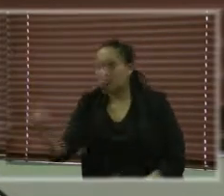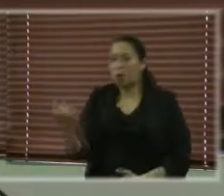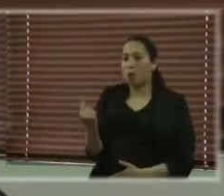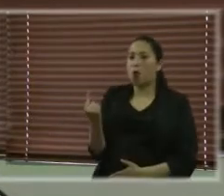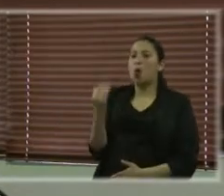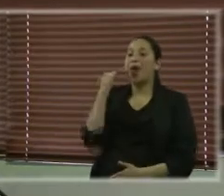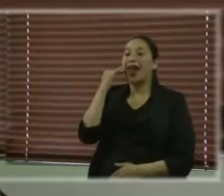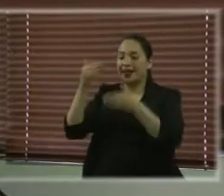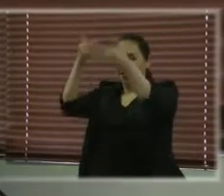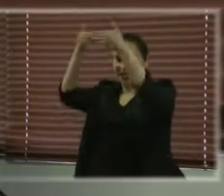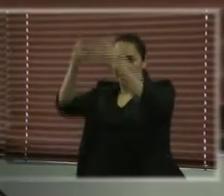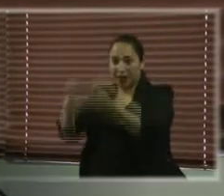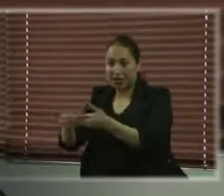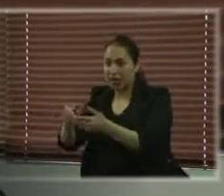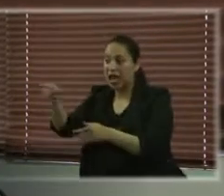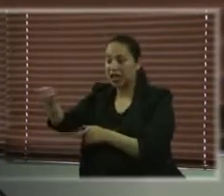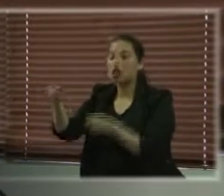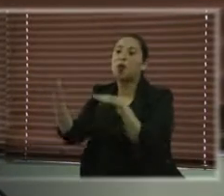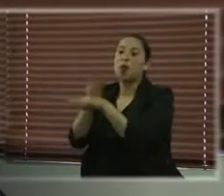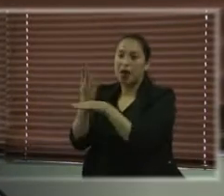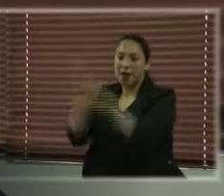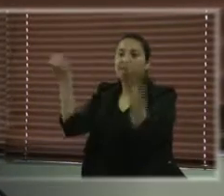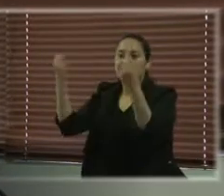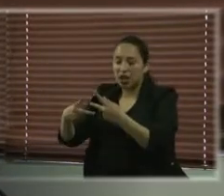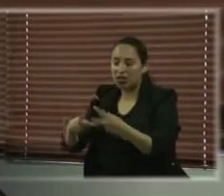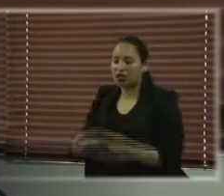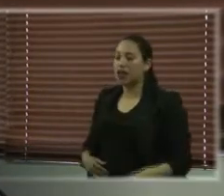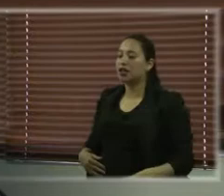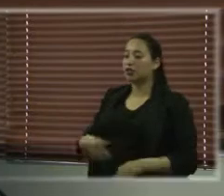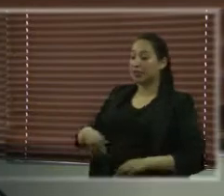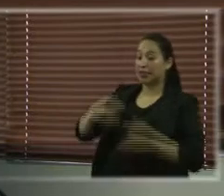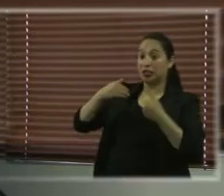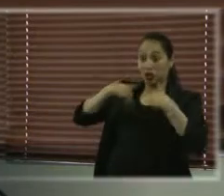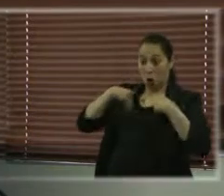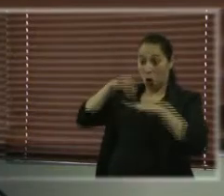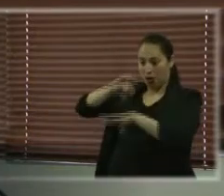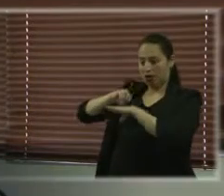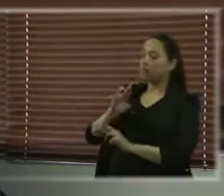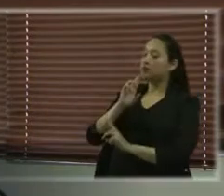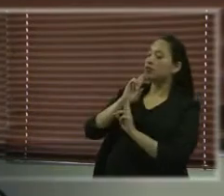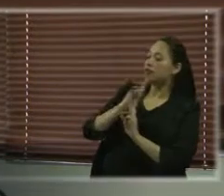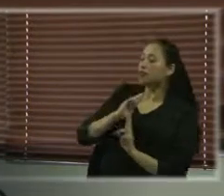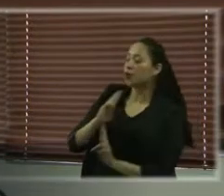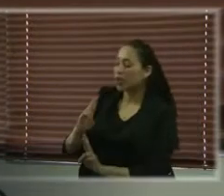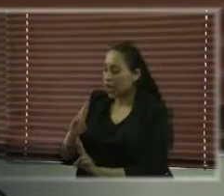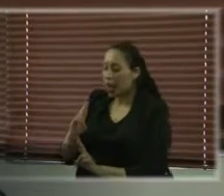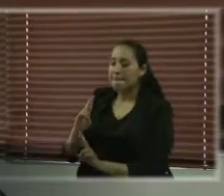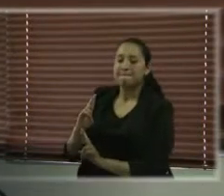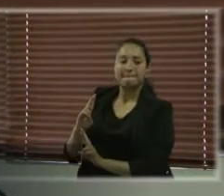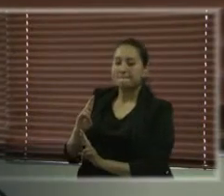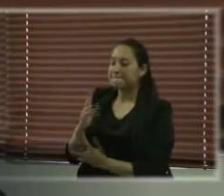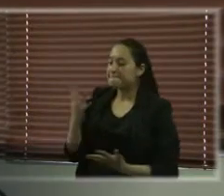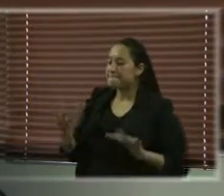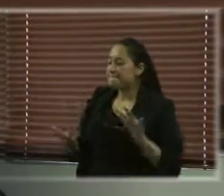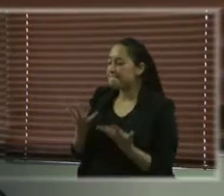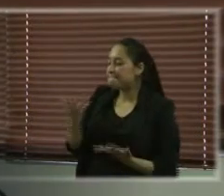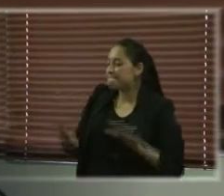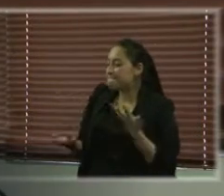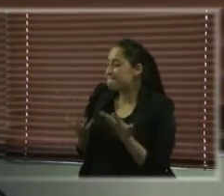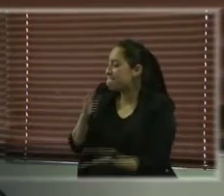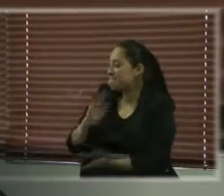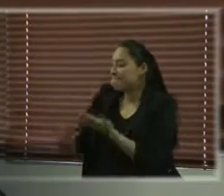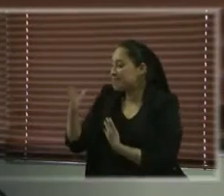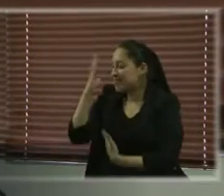devolvían a sus casas porque no sabían qué hacer. Entonces claro, eso era en el pasado, ahora pues se han abierto ya